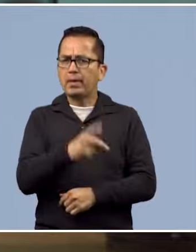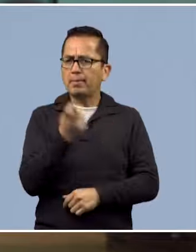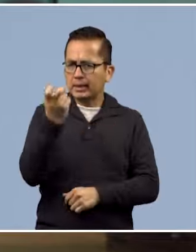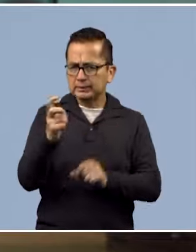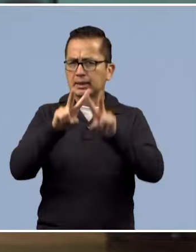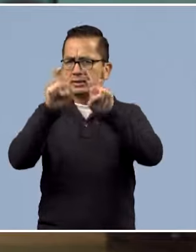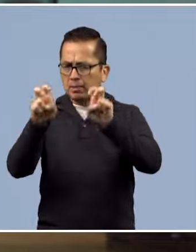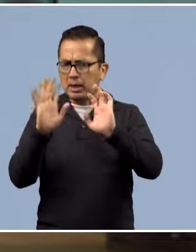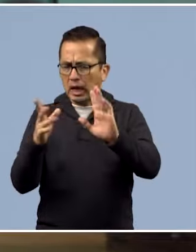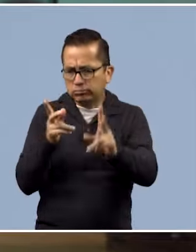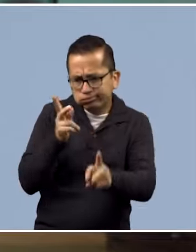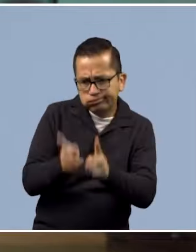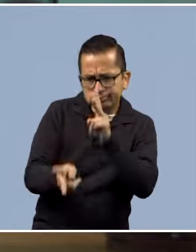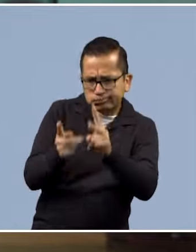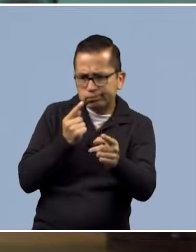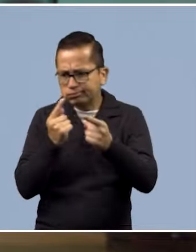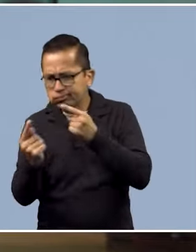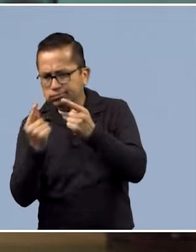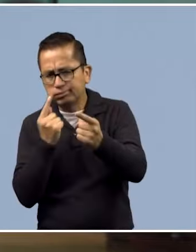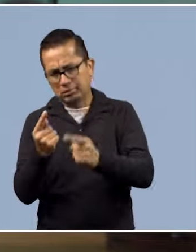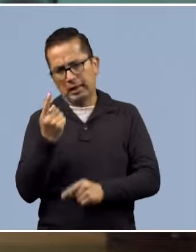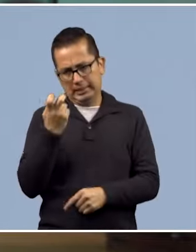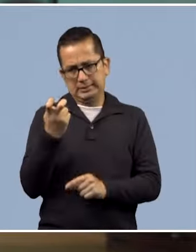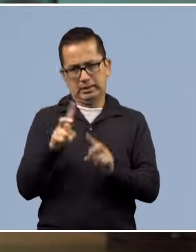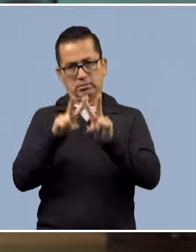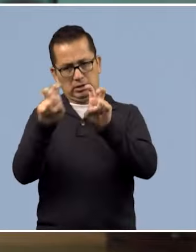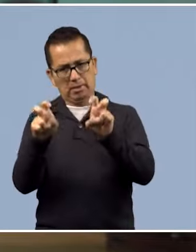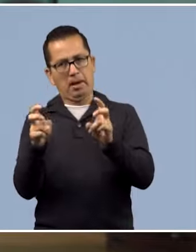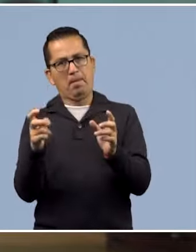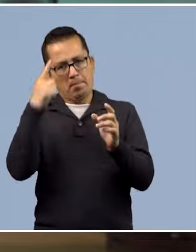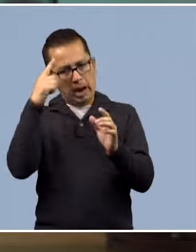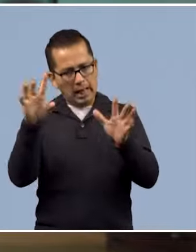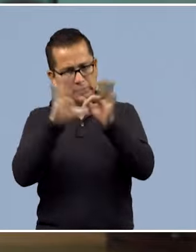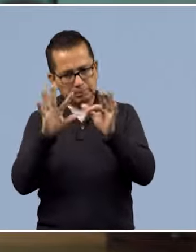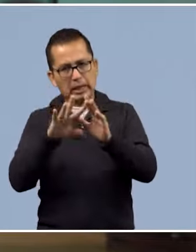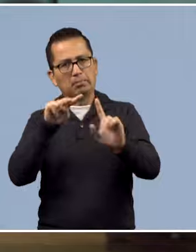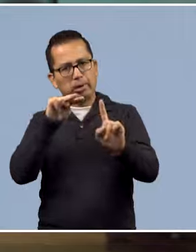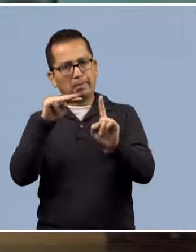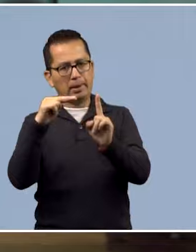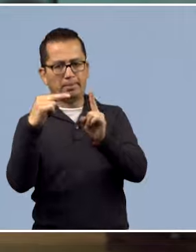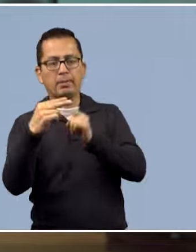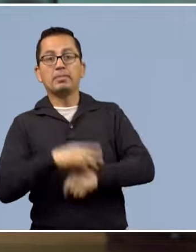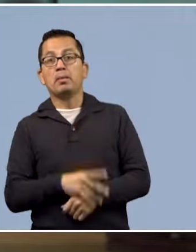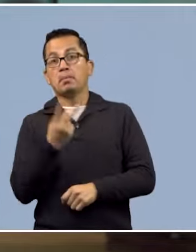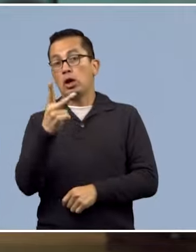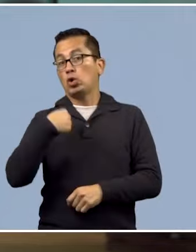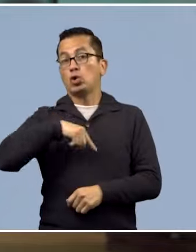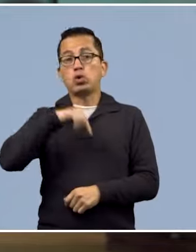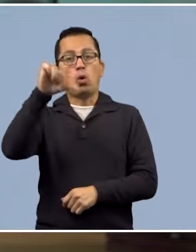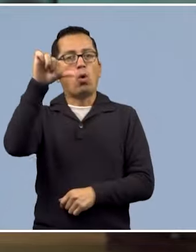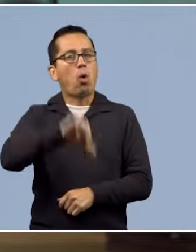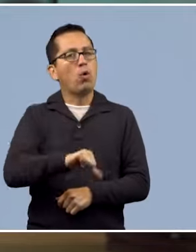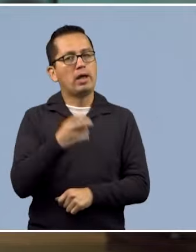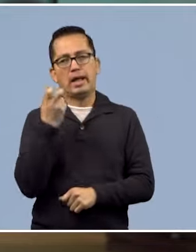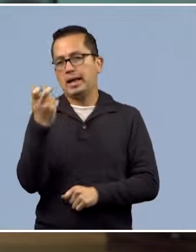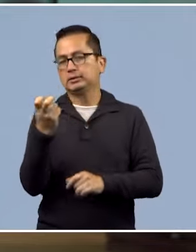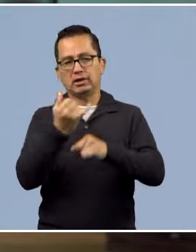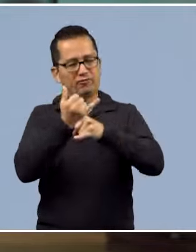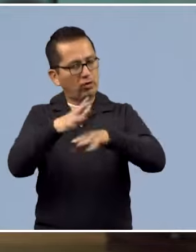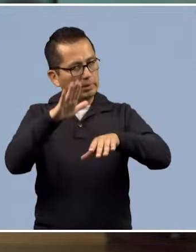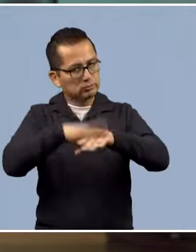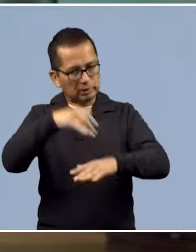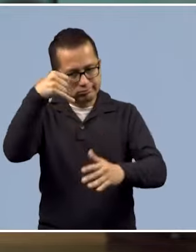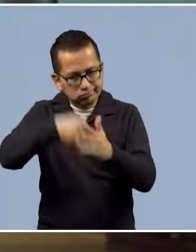hemos dedicado un tiempo a unas emisiones y sobre todo también lo hemos abordado desde diferentes perspectivas. Sin embargo, hoy, bueno, pues vamos a actualizar la